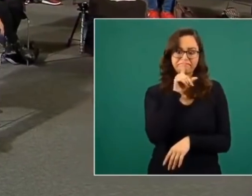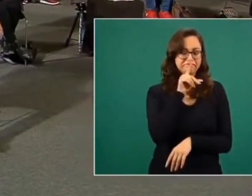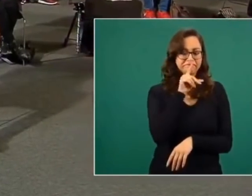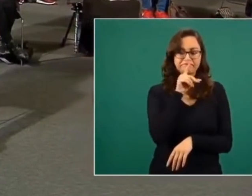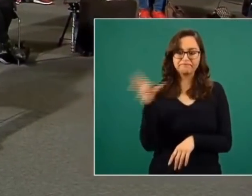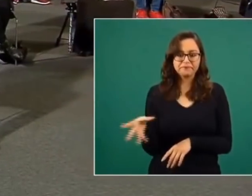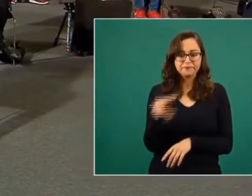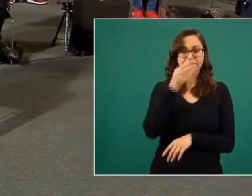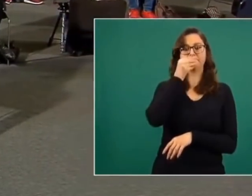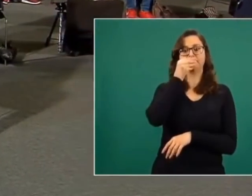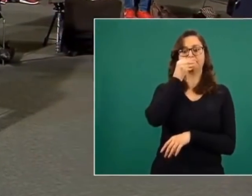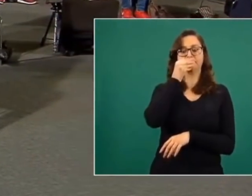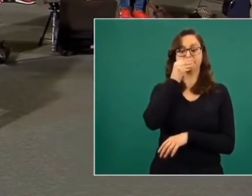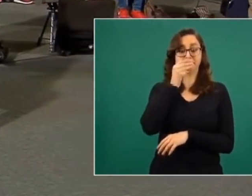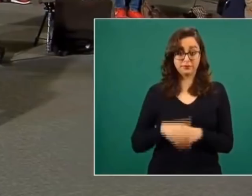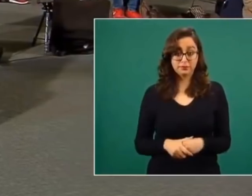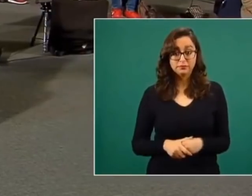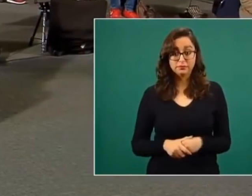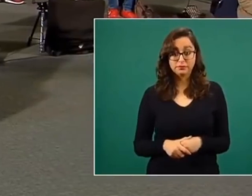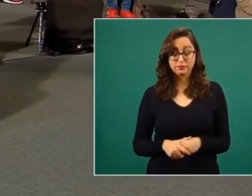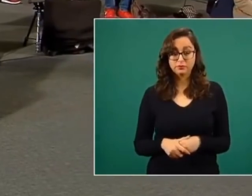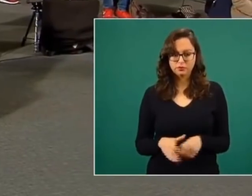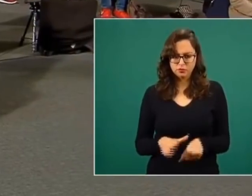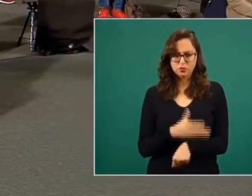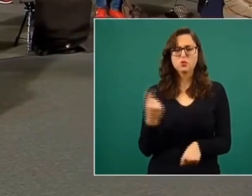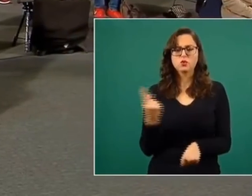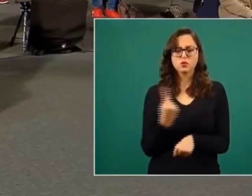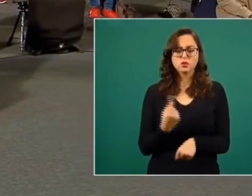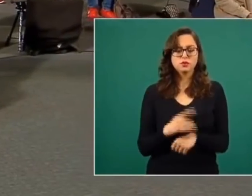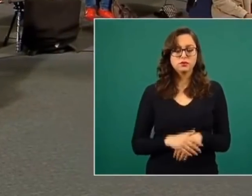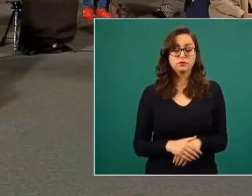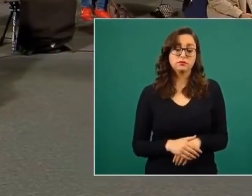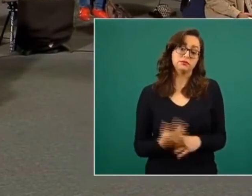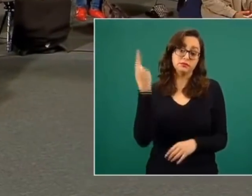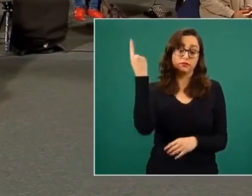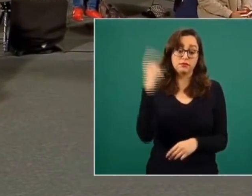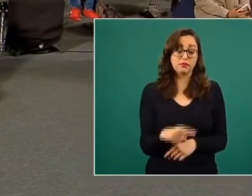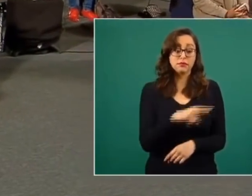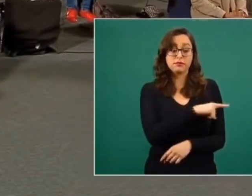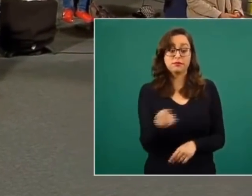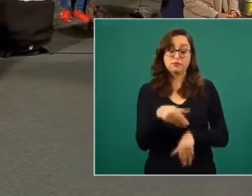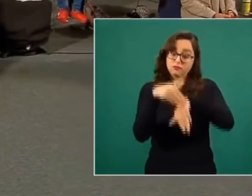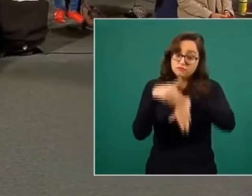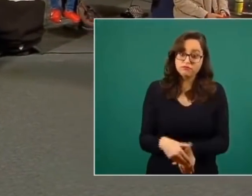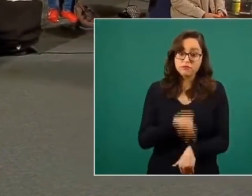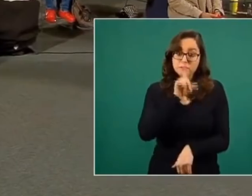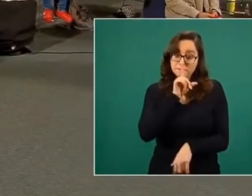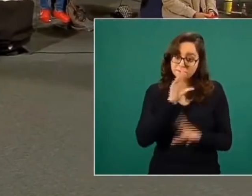La consigna era obedecer y callar.